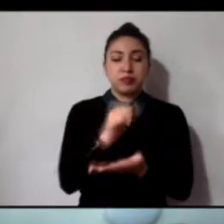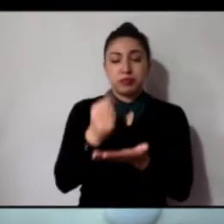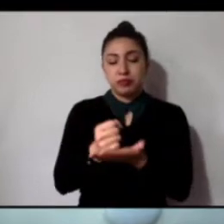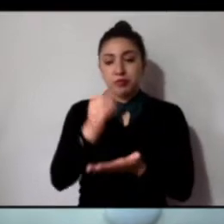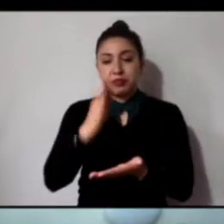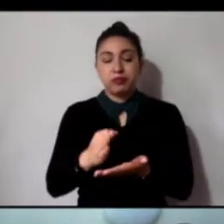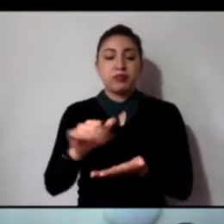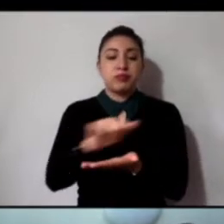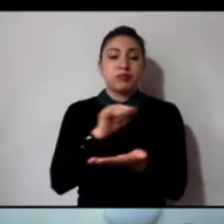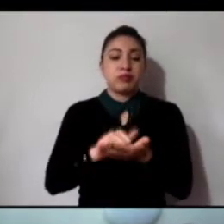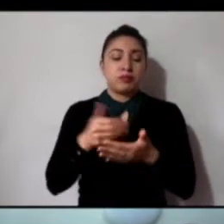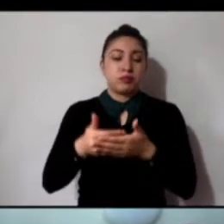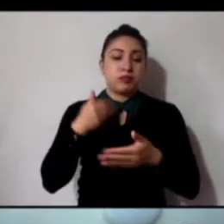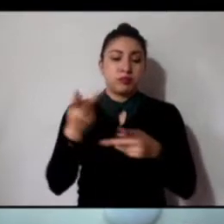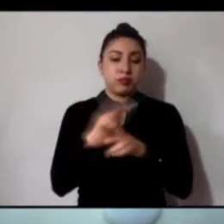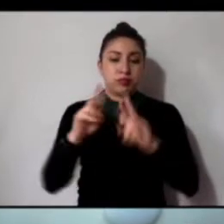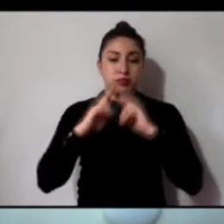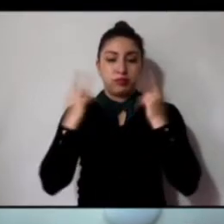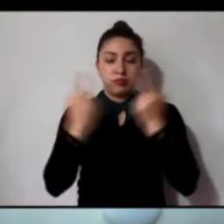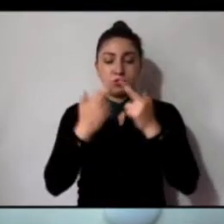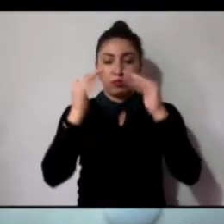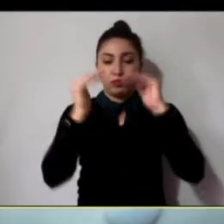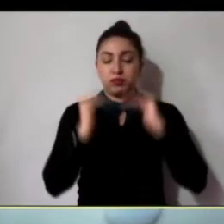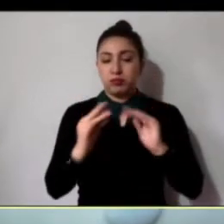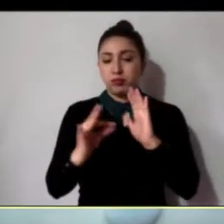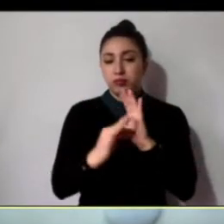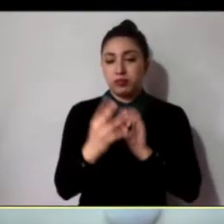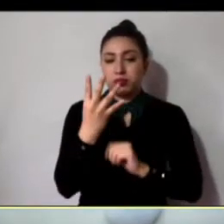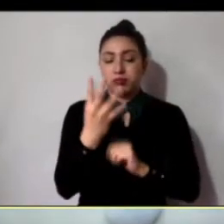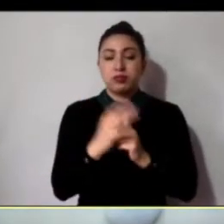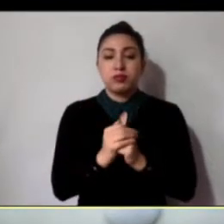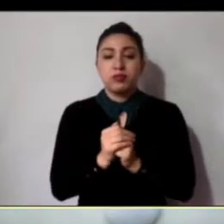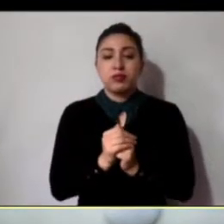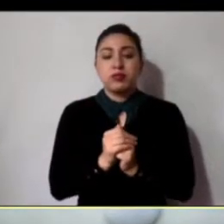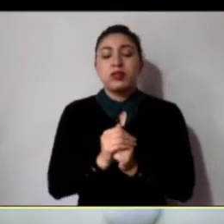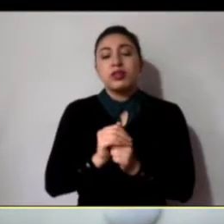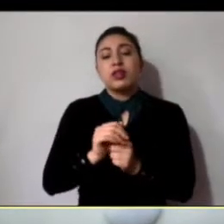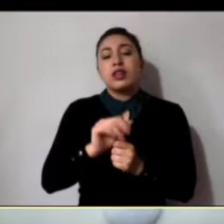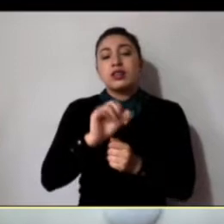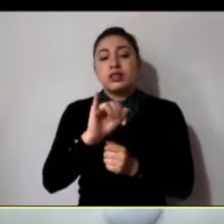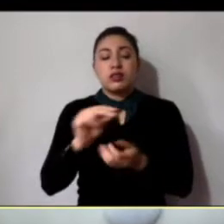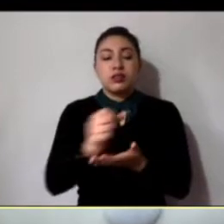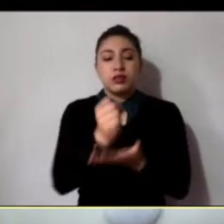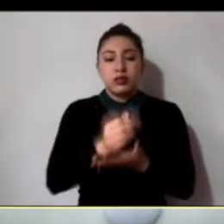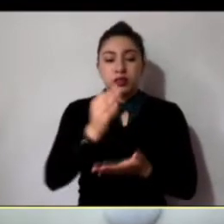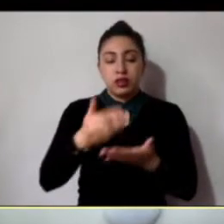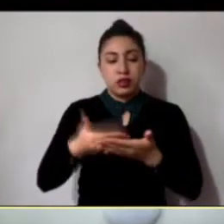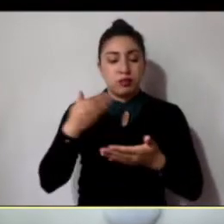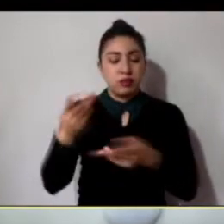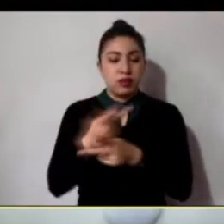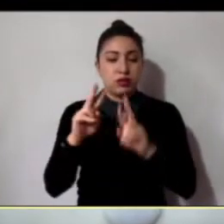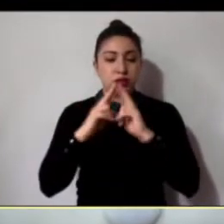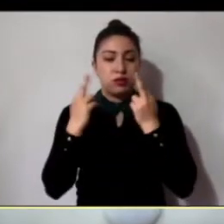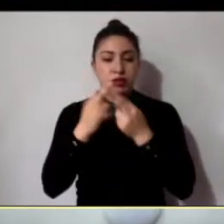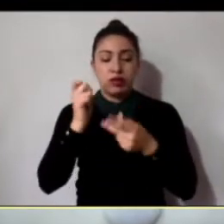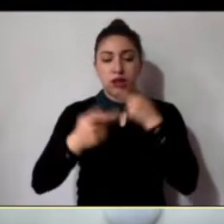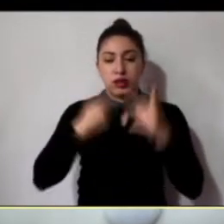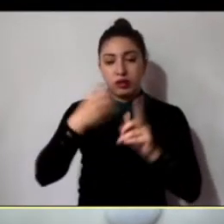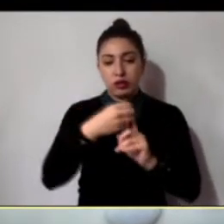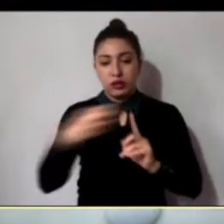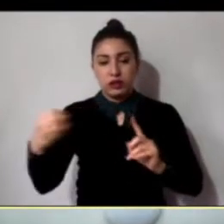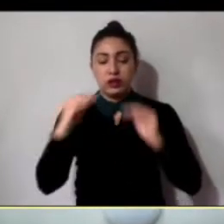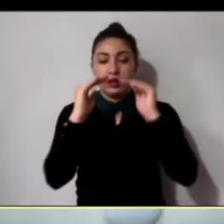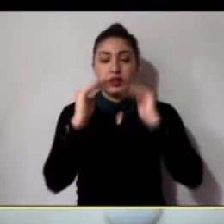anterior. Como punto número cuatro, tenemos la consideración de la versión estenográfica de la sesión anterior. Como punto número cinco, es la